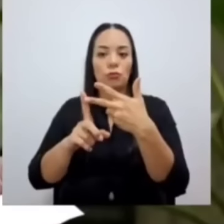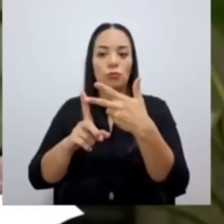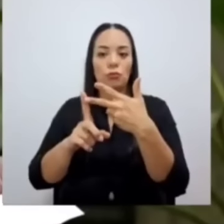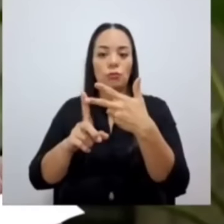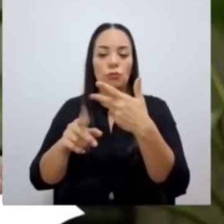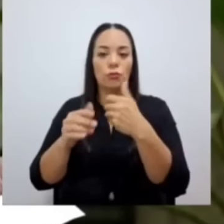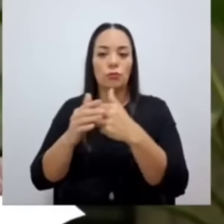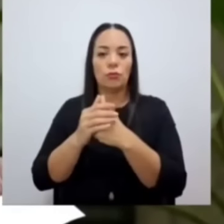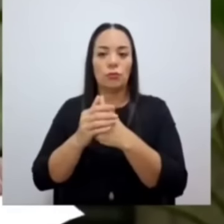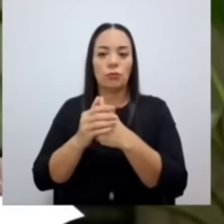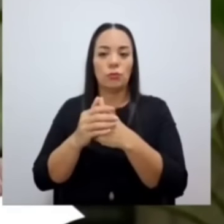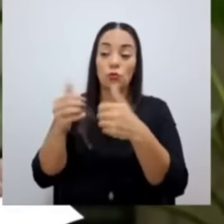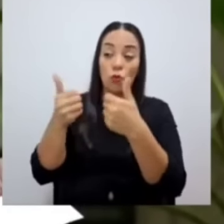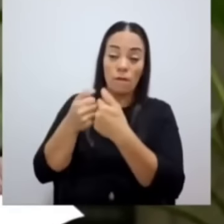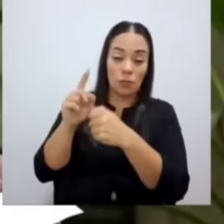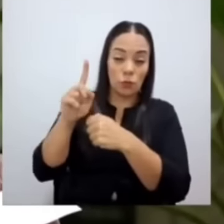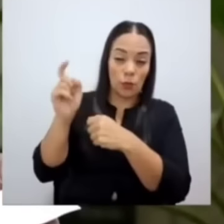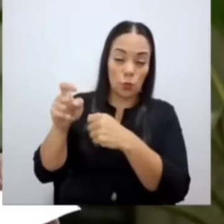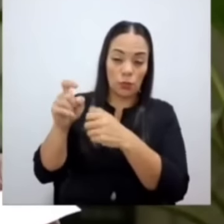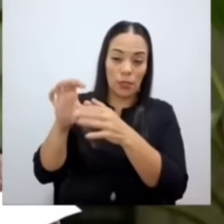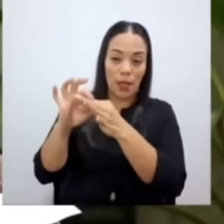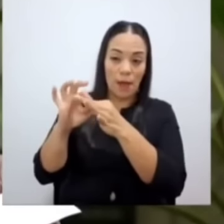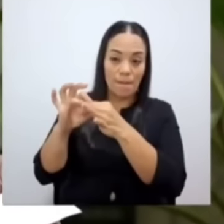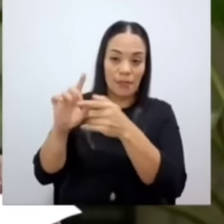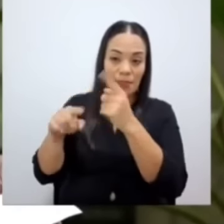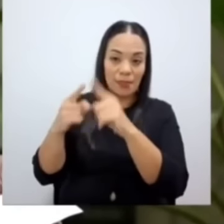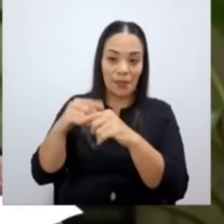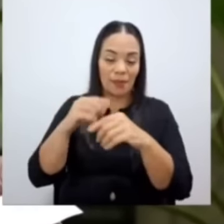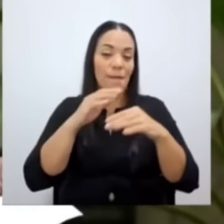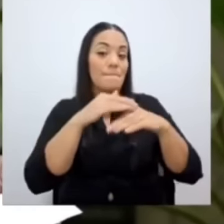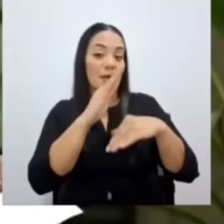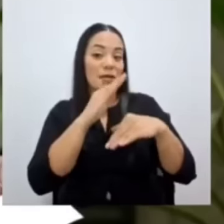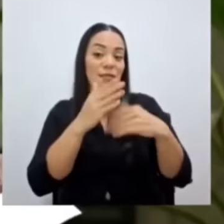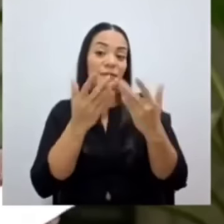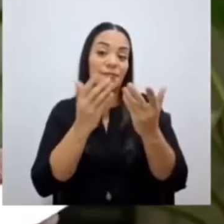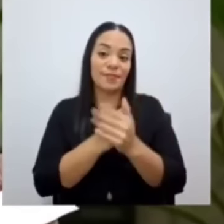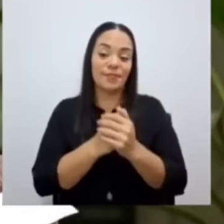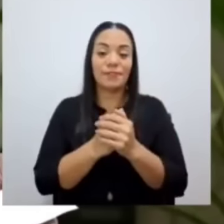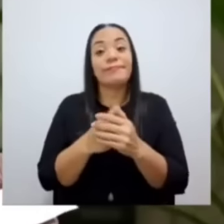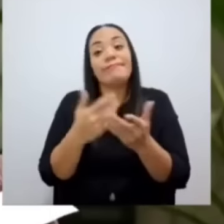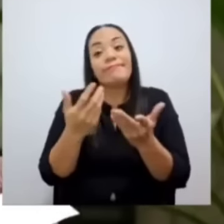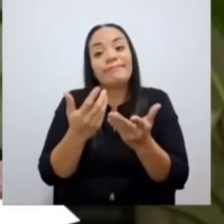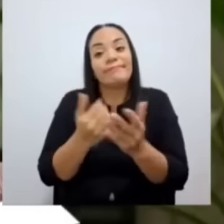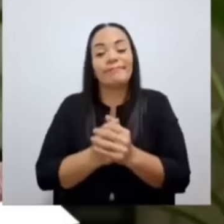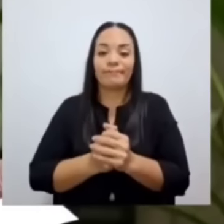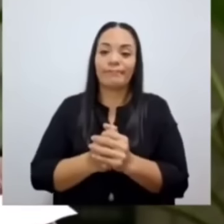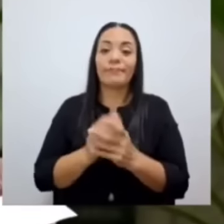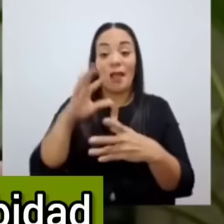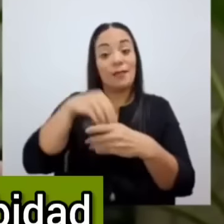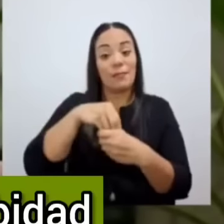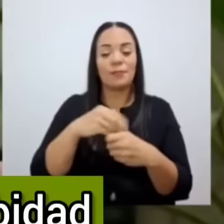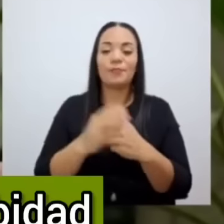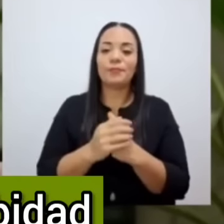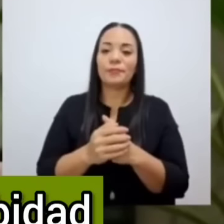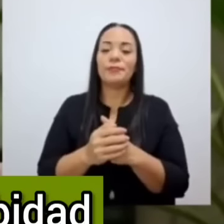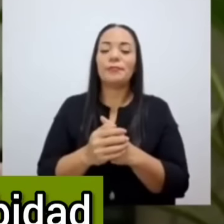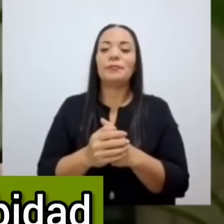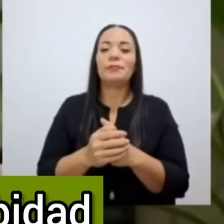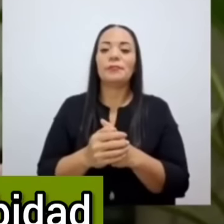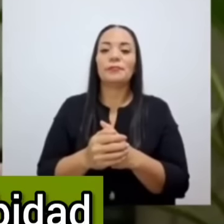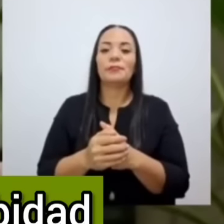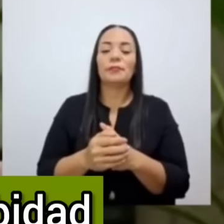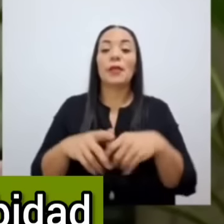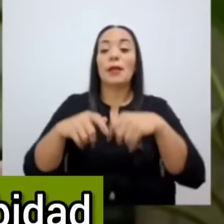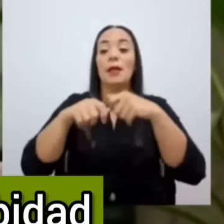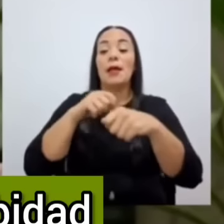¿El noviazgo es una amistad? Más que eso. Más que eso. Bueno, entonces ahí cae. Violación del artículo